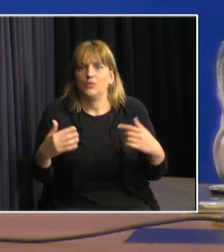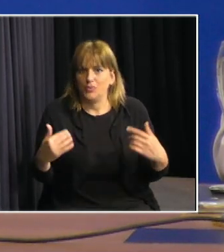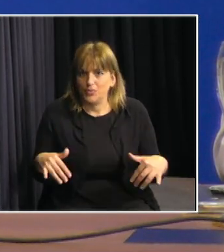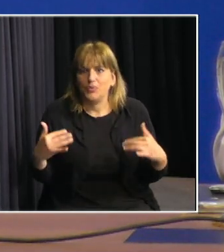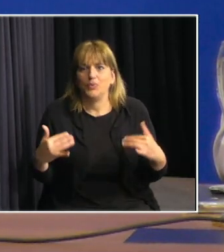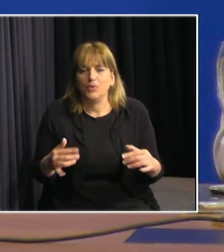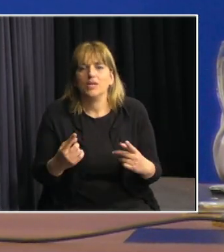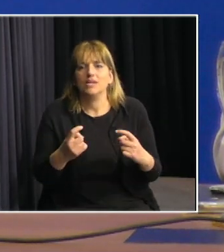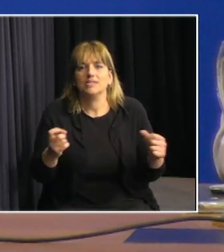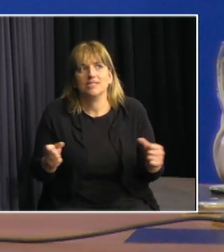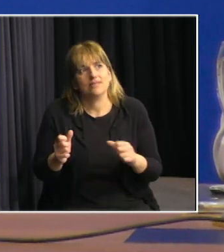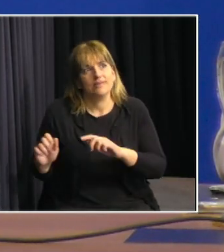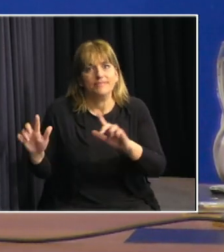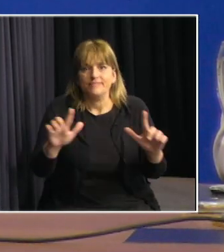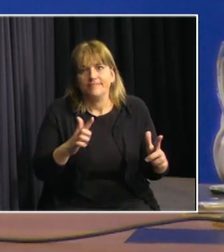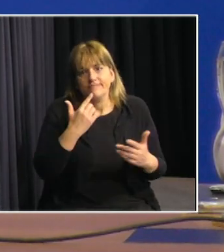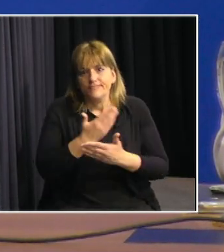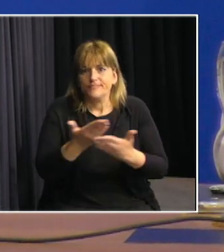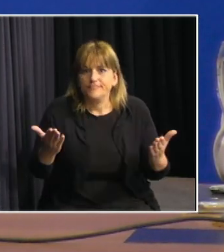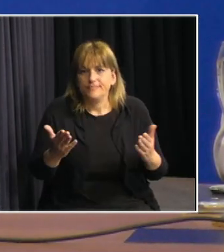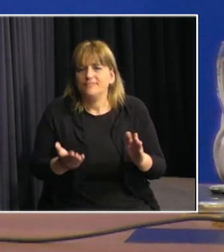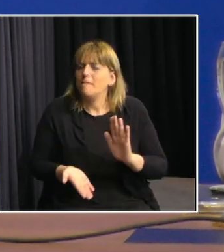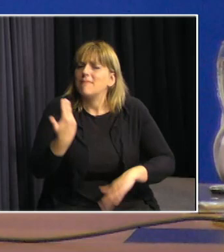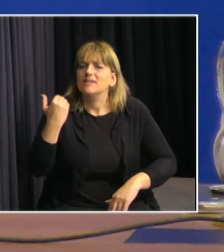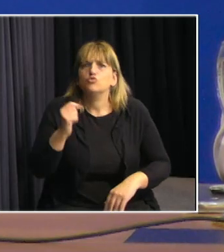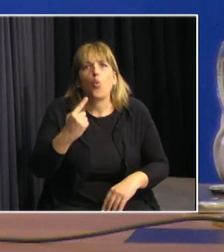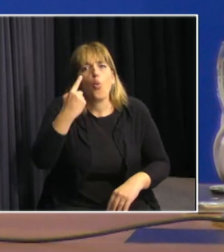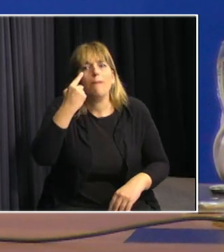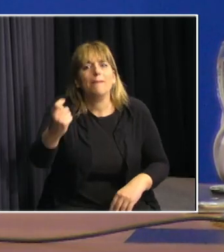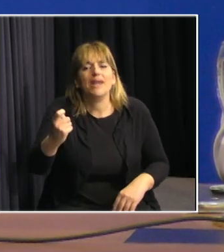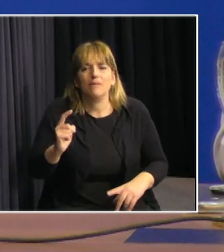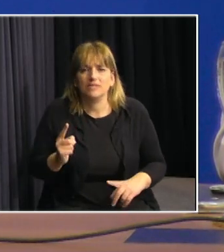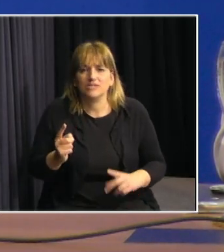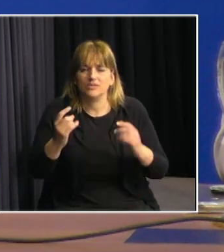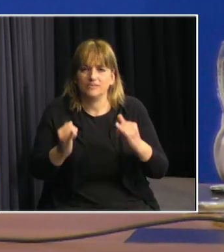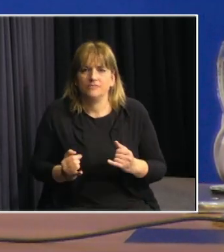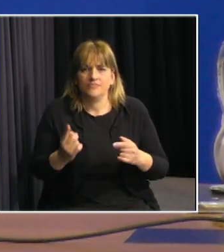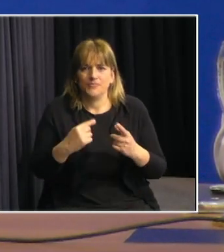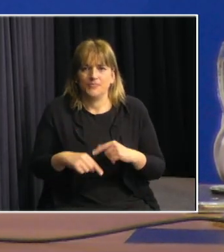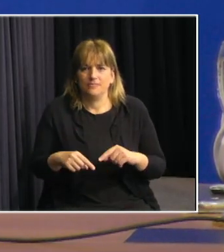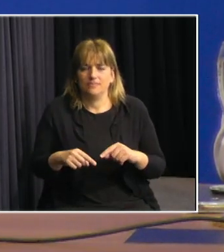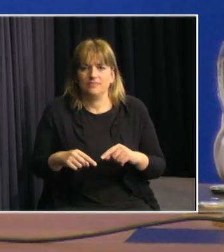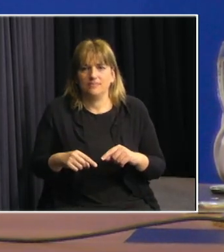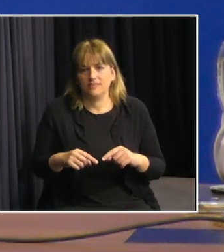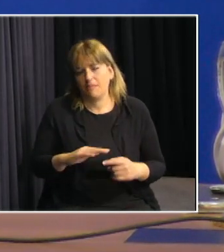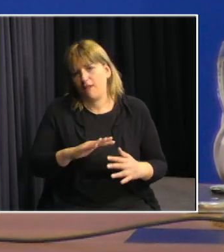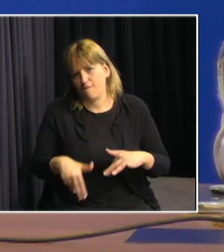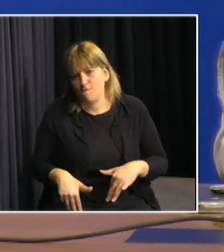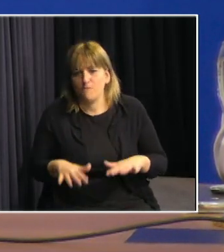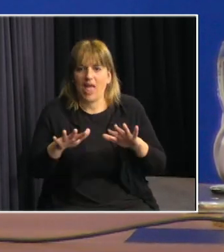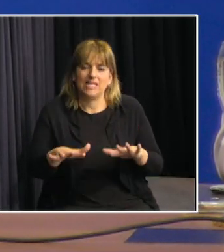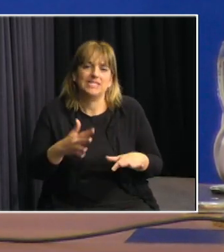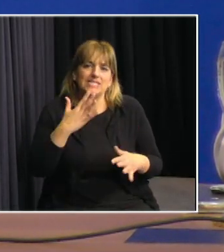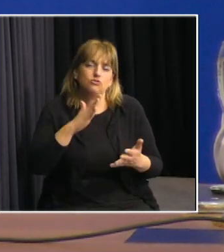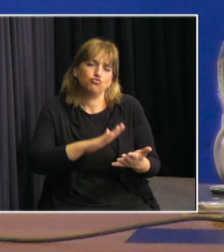poblar la pantalla, sobre todo en la prevención y también en las medidas que hay que tomar en